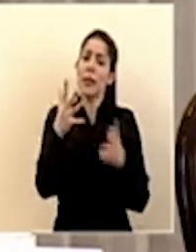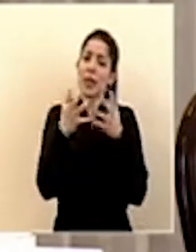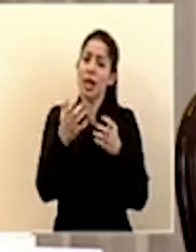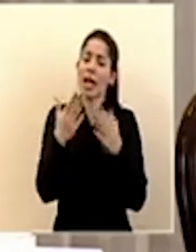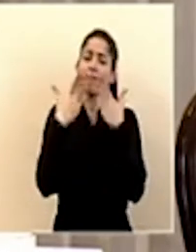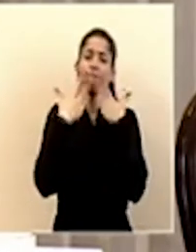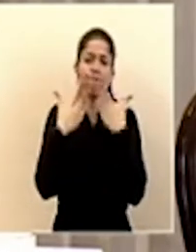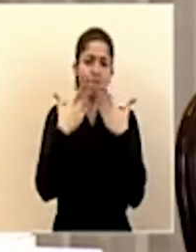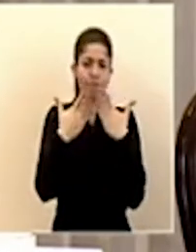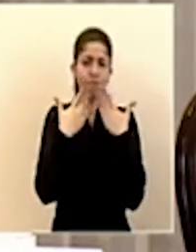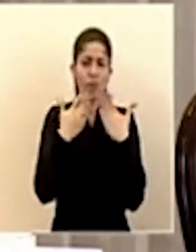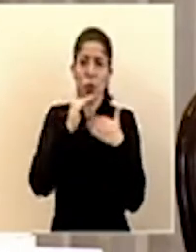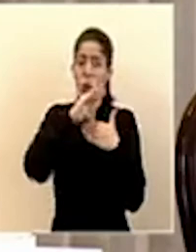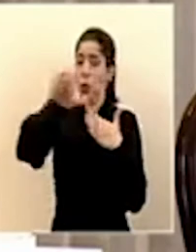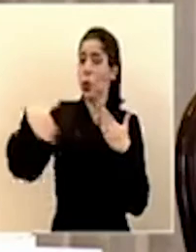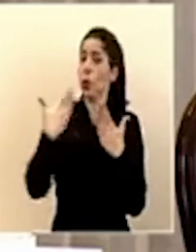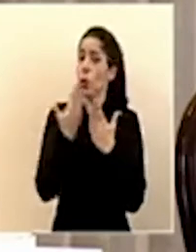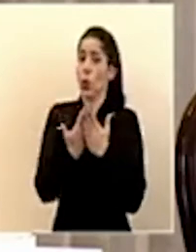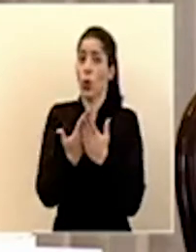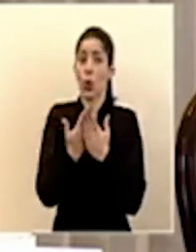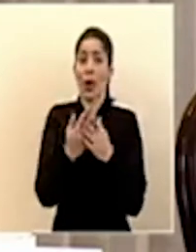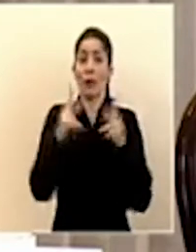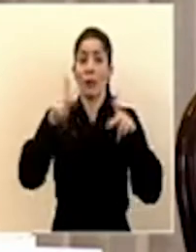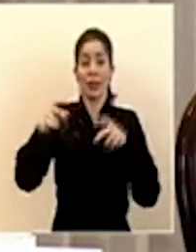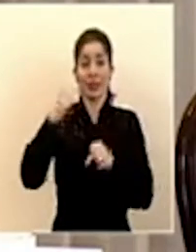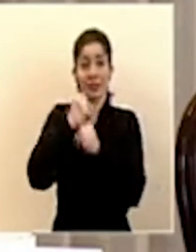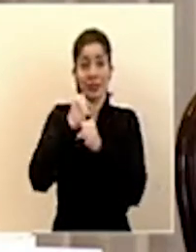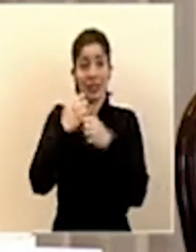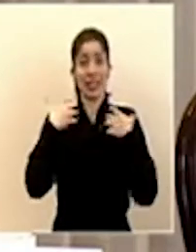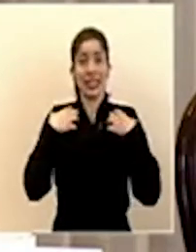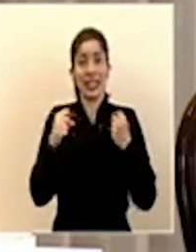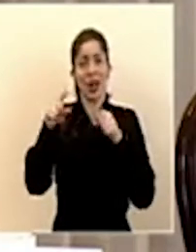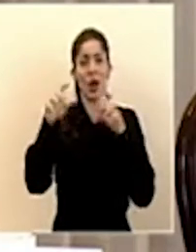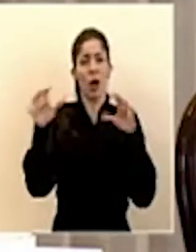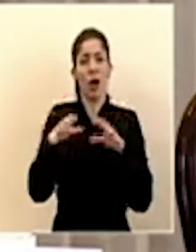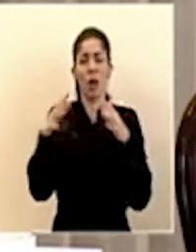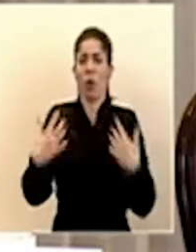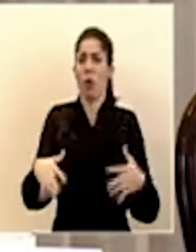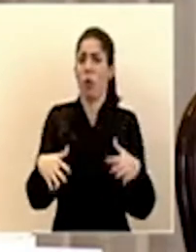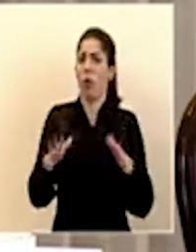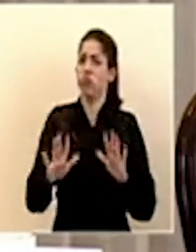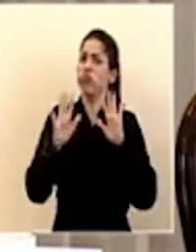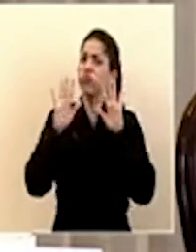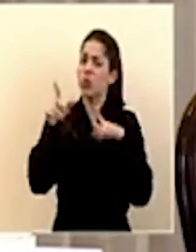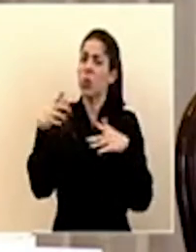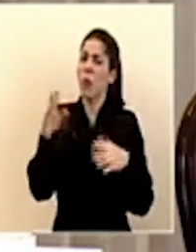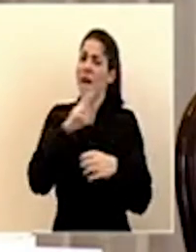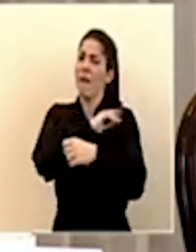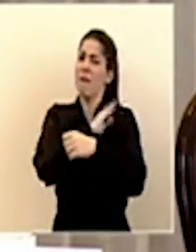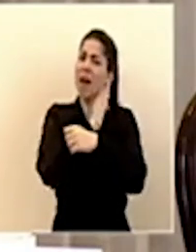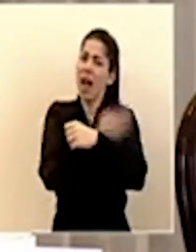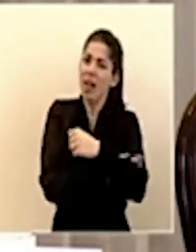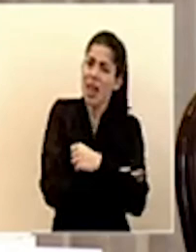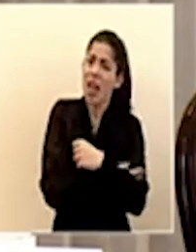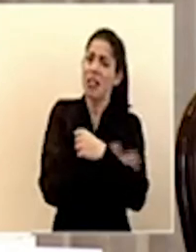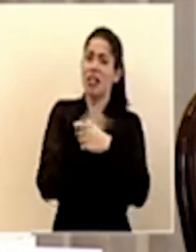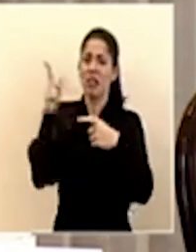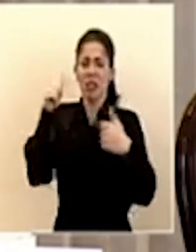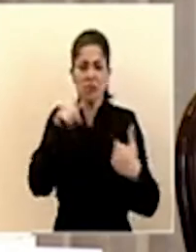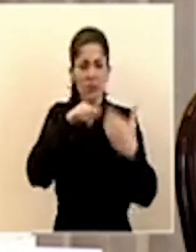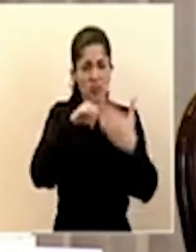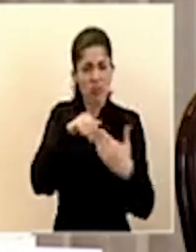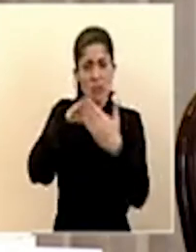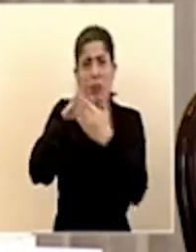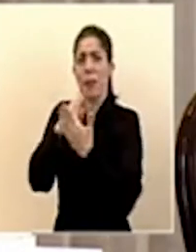agradecer a todo el personal de salud que se ha comportado espléndidamente que han sido muy valientes y que siguen dando la cara tanto del